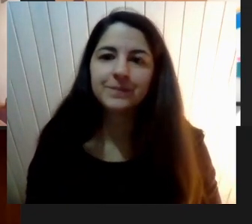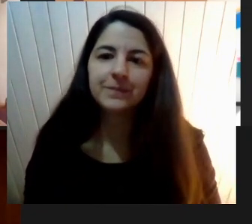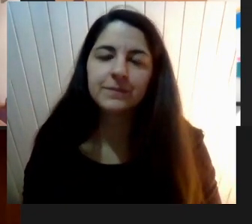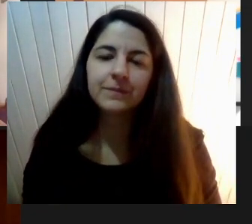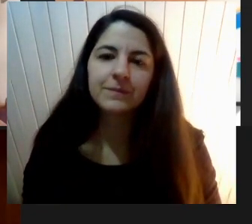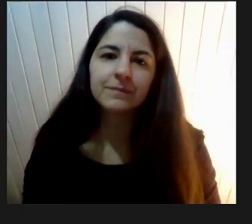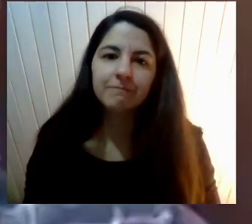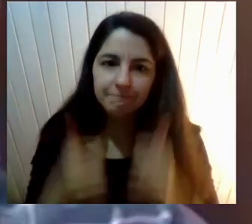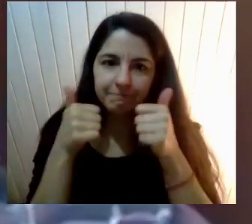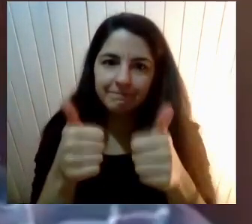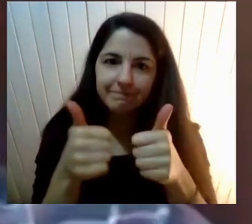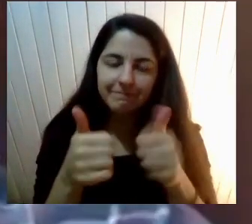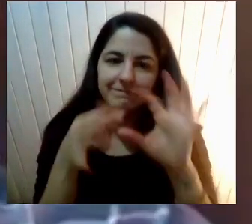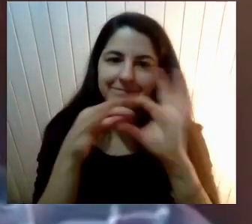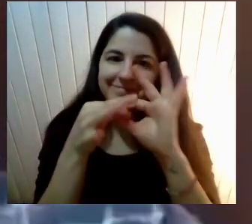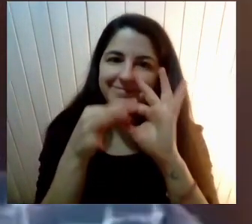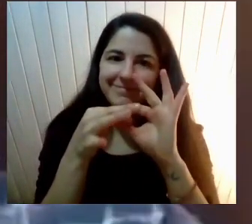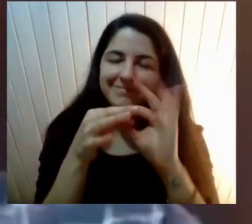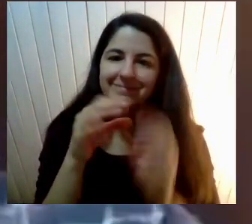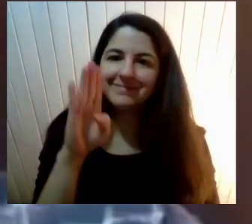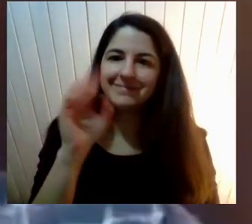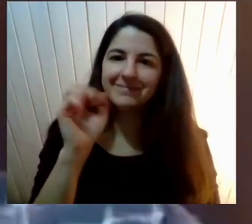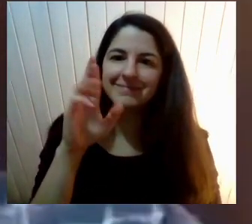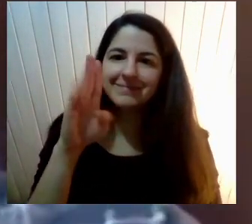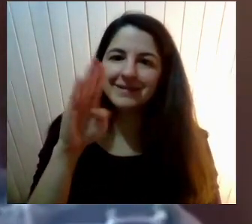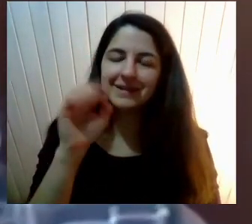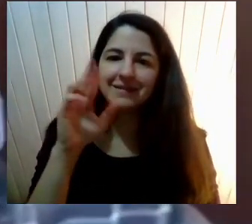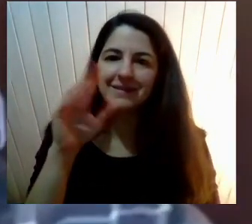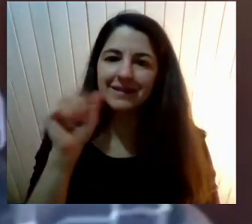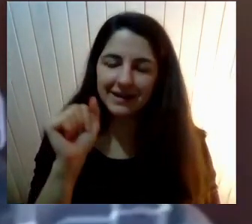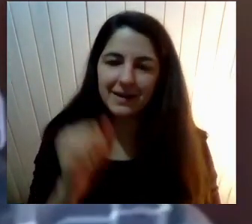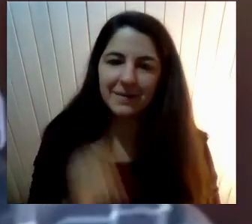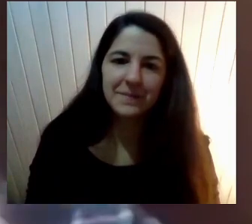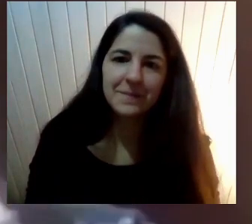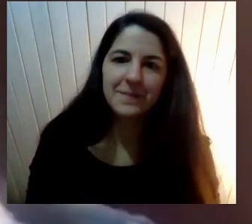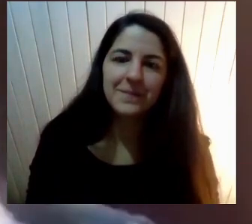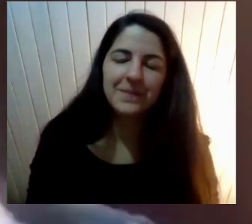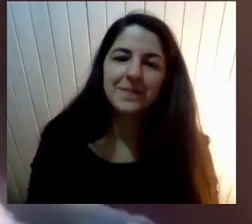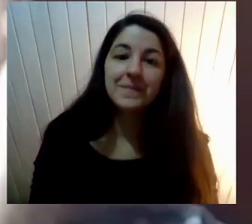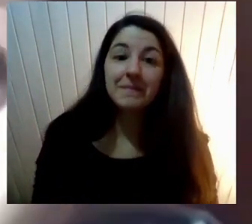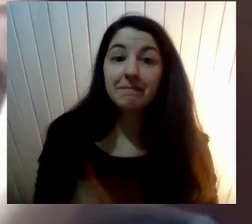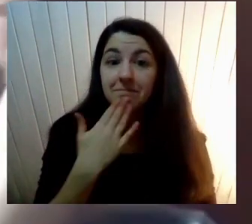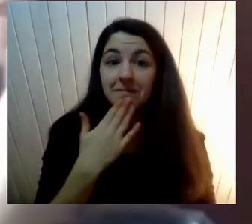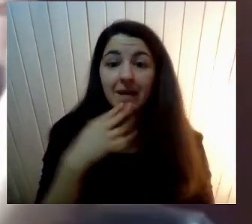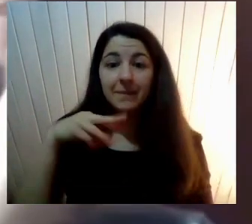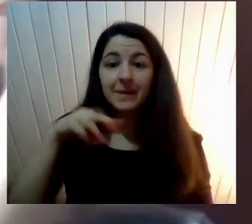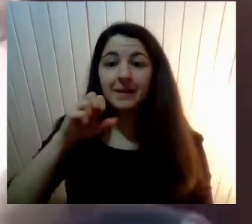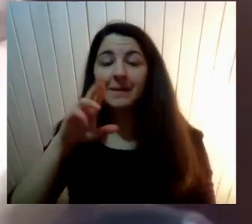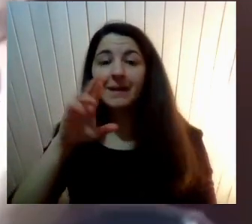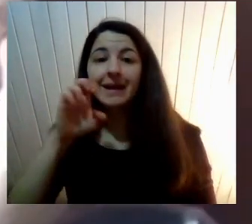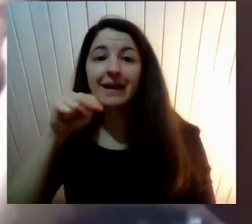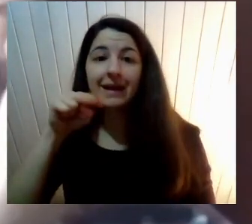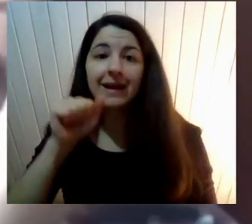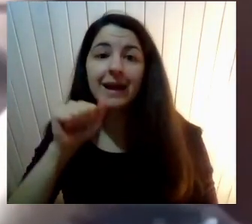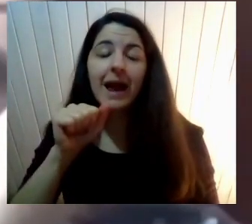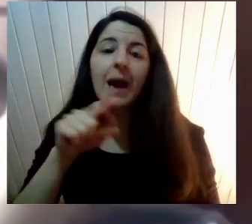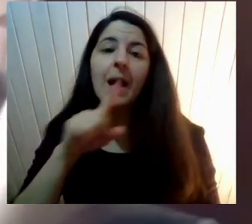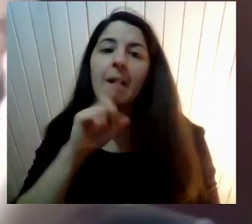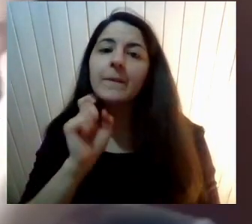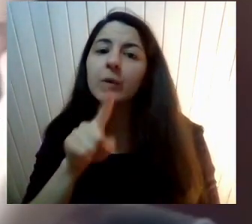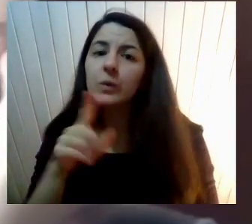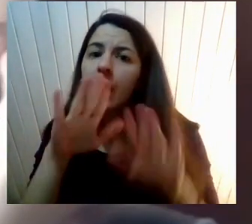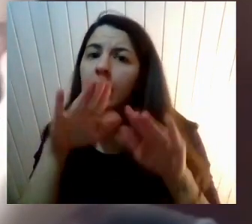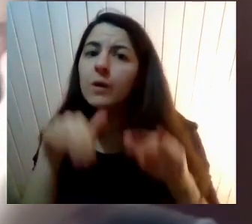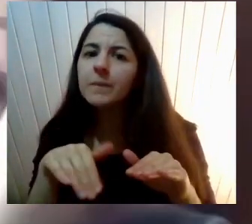Muchas gracias Muchas gracias Bárbara Bueno igual Para decir A la pregunta Que nos hacían Marina Lo que comentaba Romina también En torno a cómo